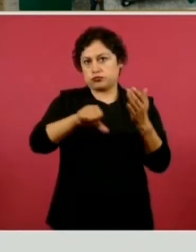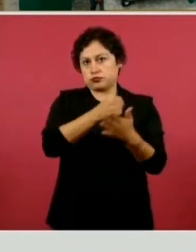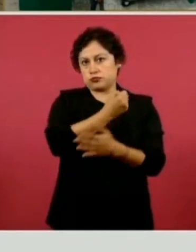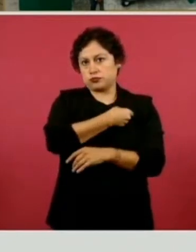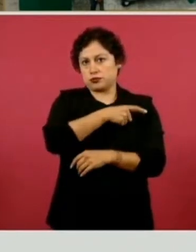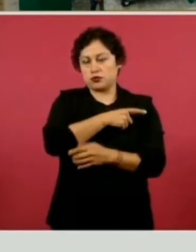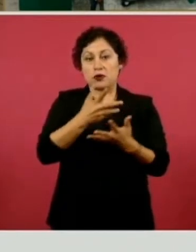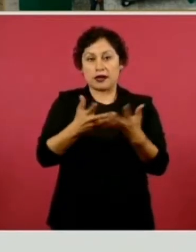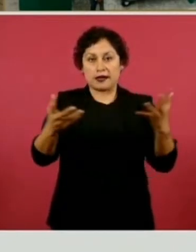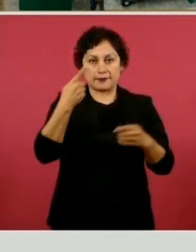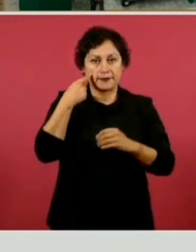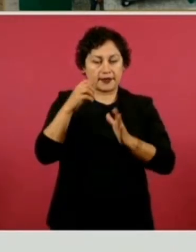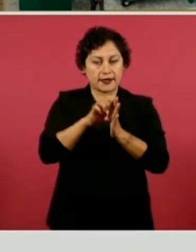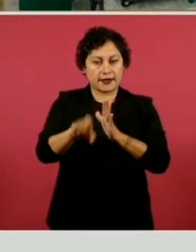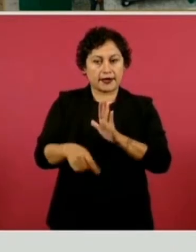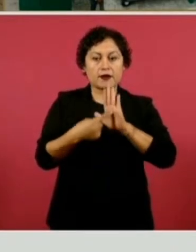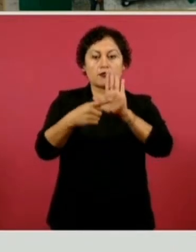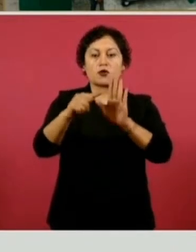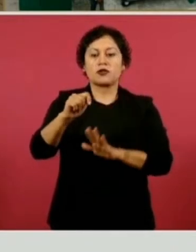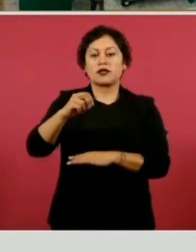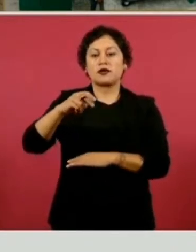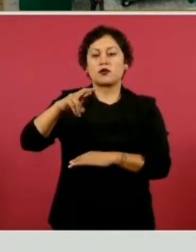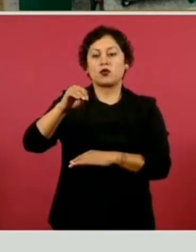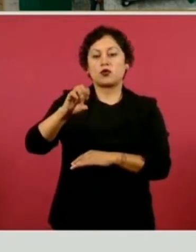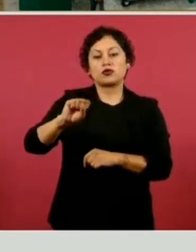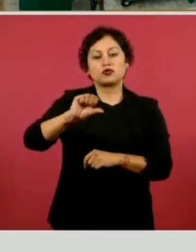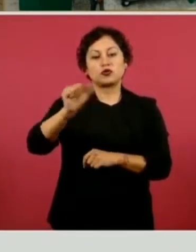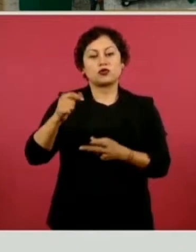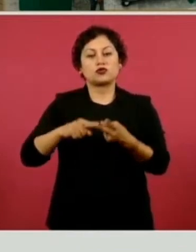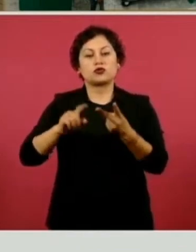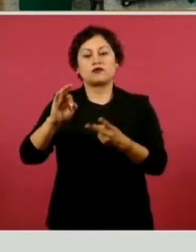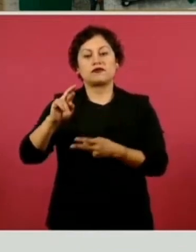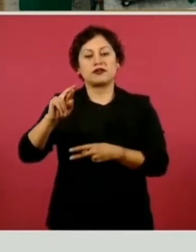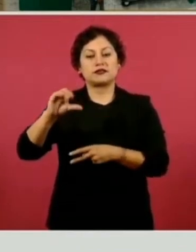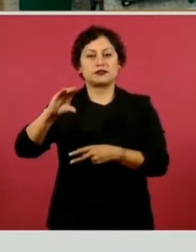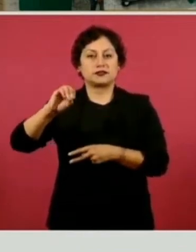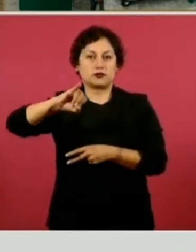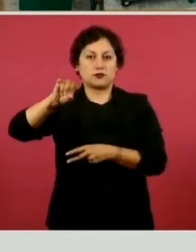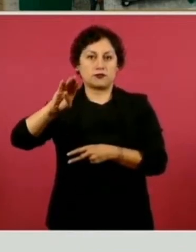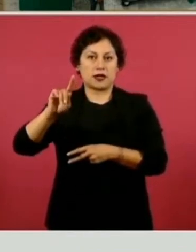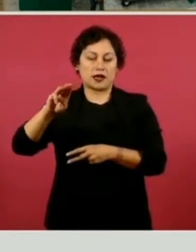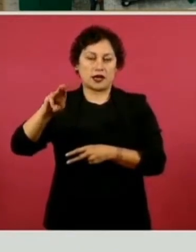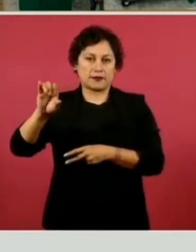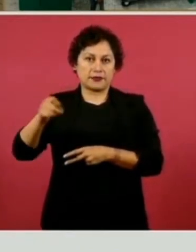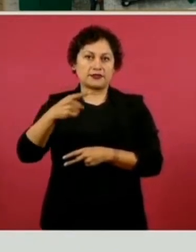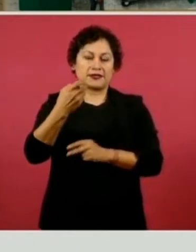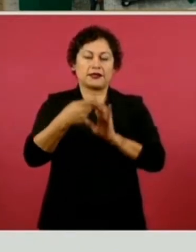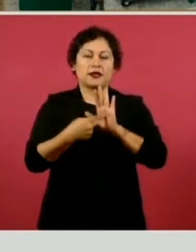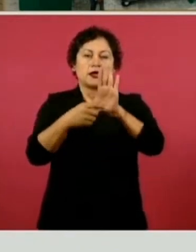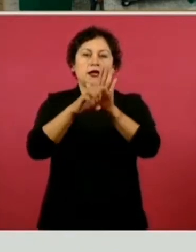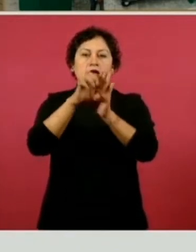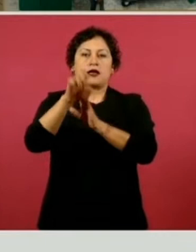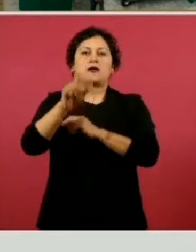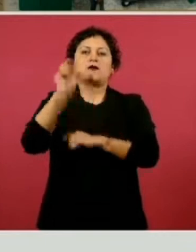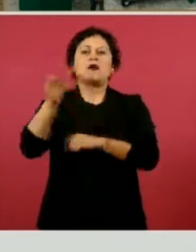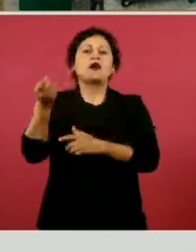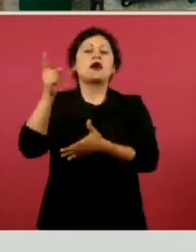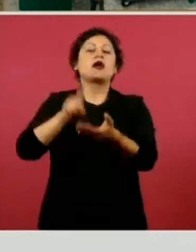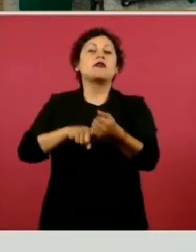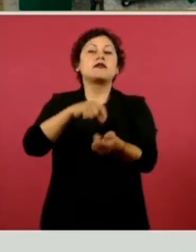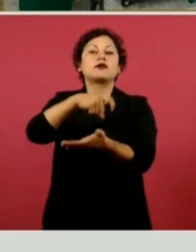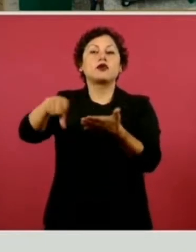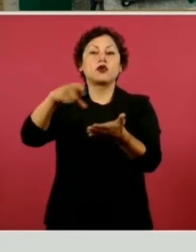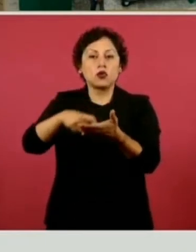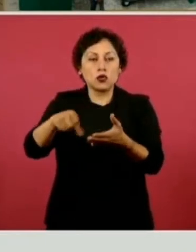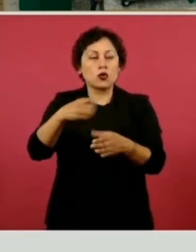Tenorios y el de Francisco Balmes, que traemos aquí como ejemplo de lo que se ha hecho, adquisición de mobiliario y equipo, adquisición